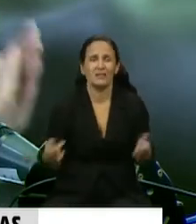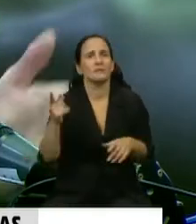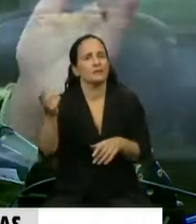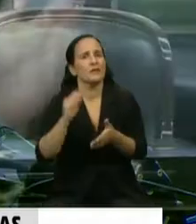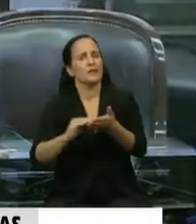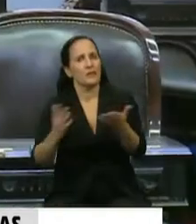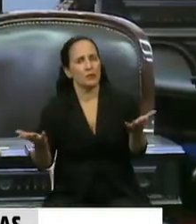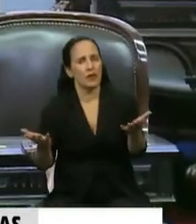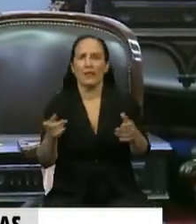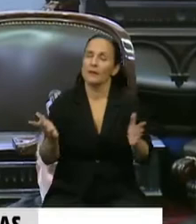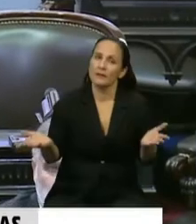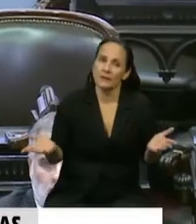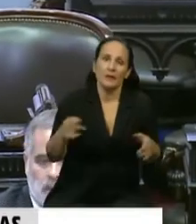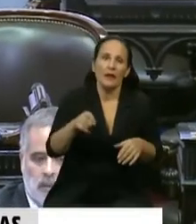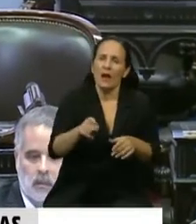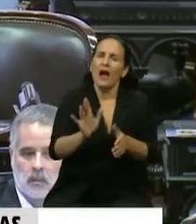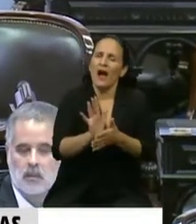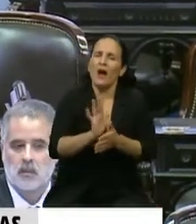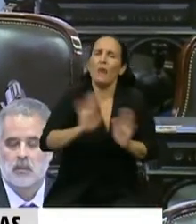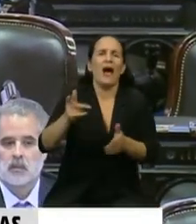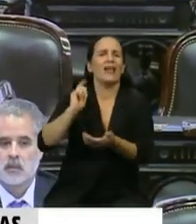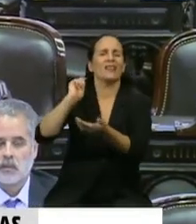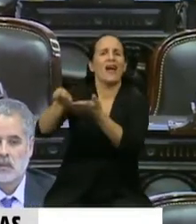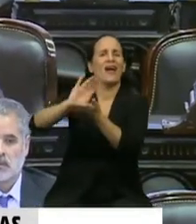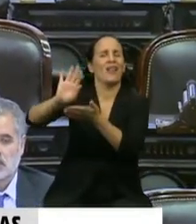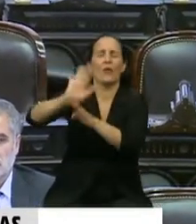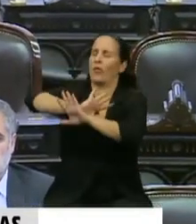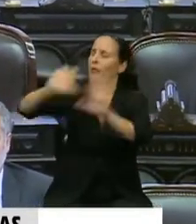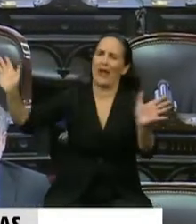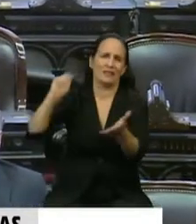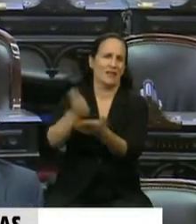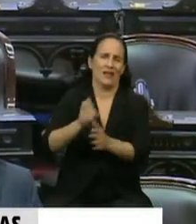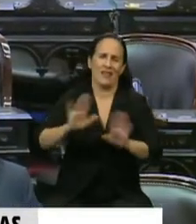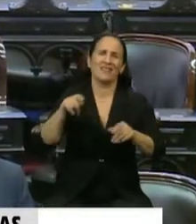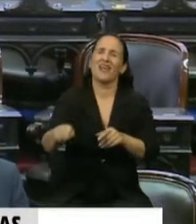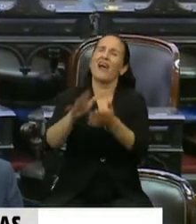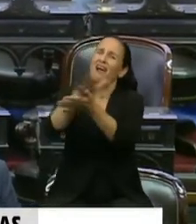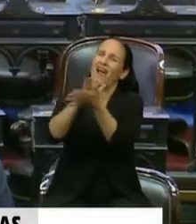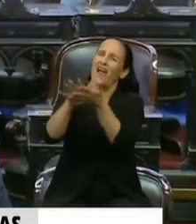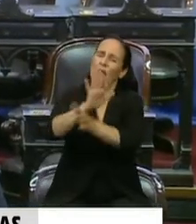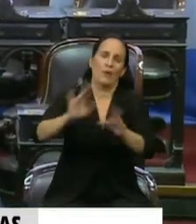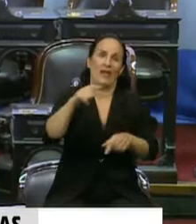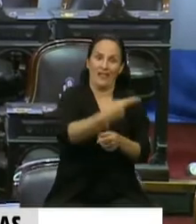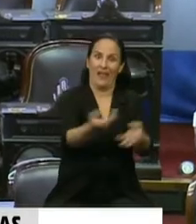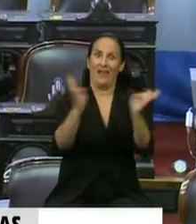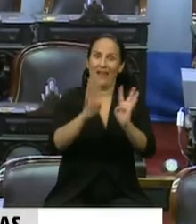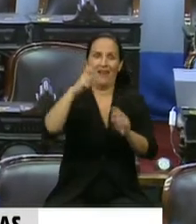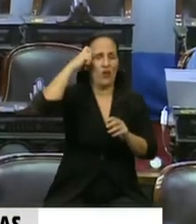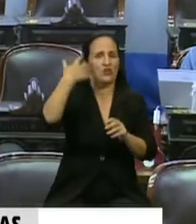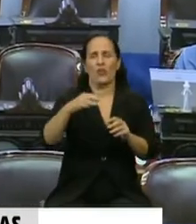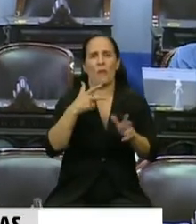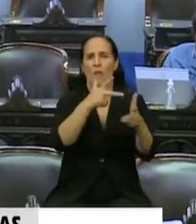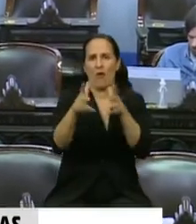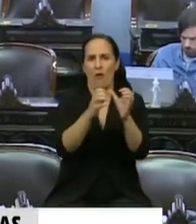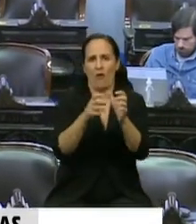a la necesidad de terminar con el pago de la deuda externa que es otro tema que se está negociando y que este Congreso debería discutir. Por